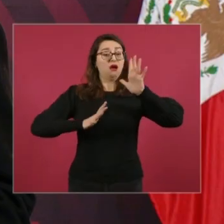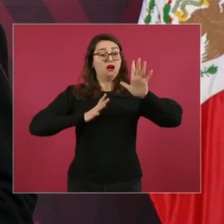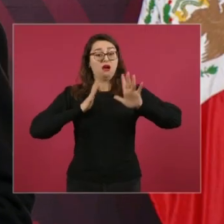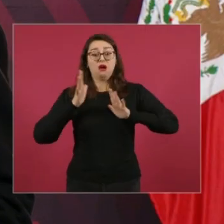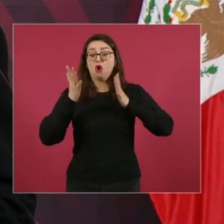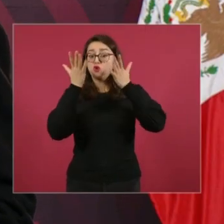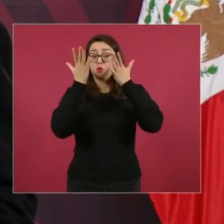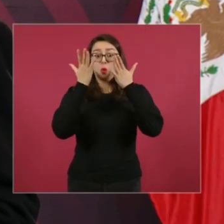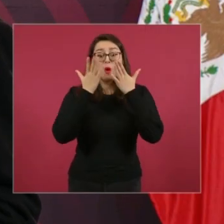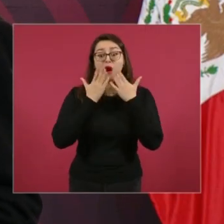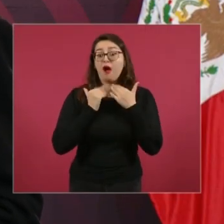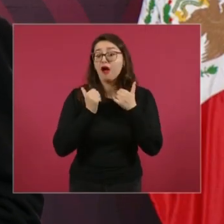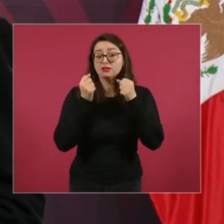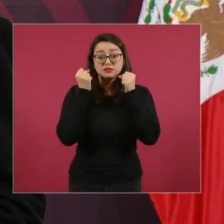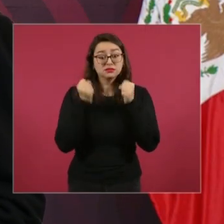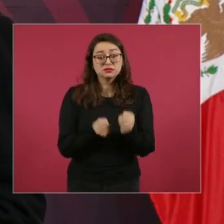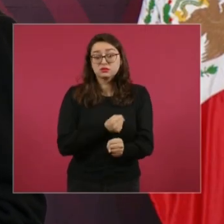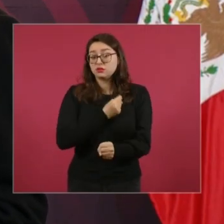Ya,